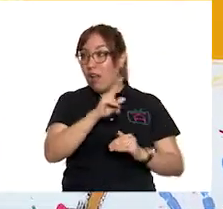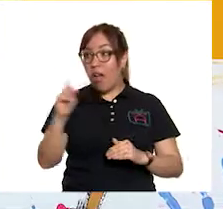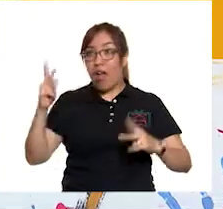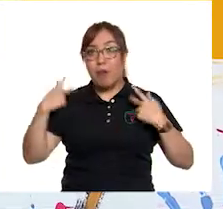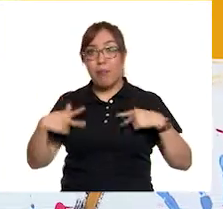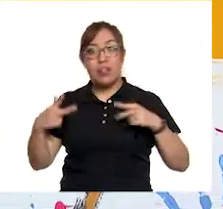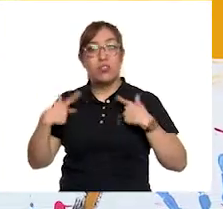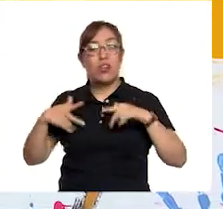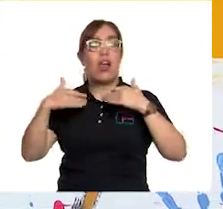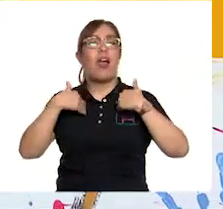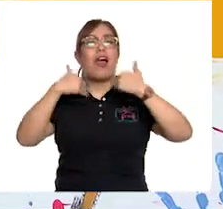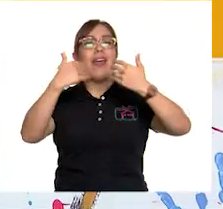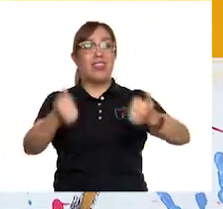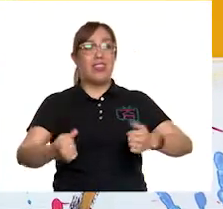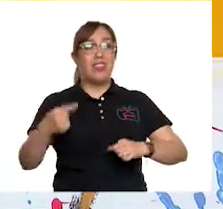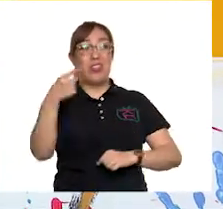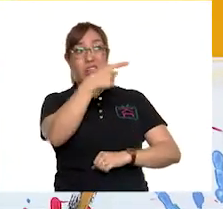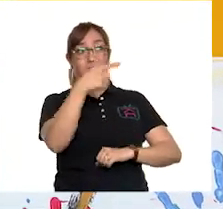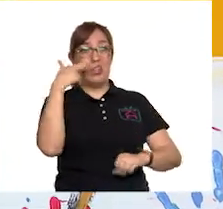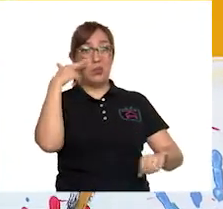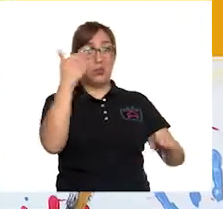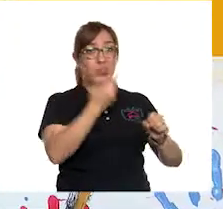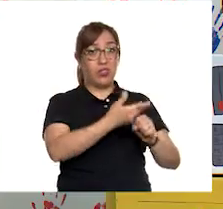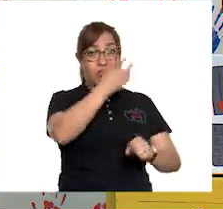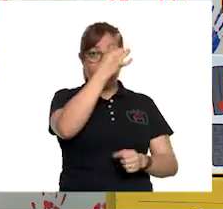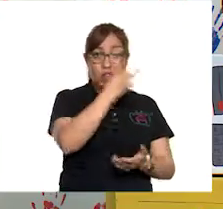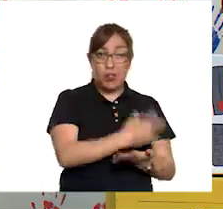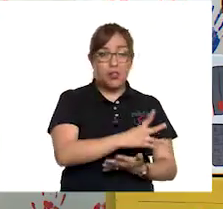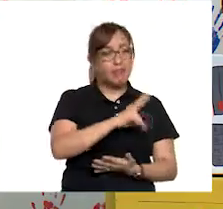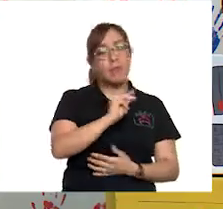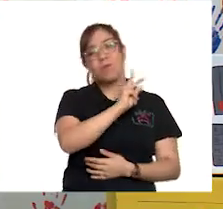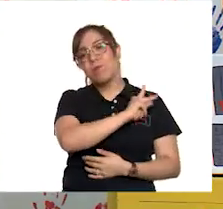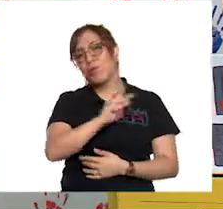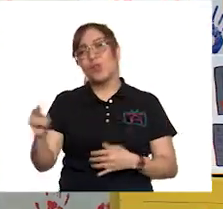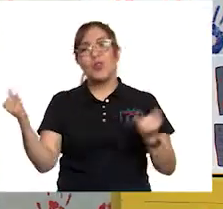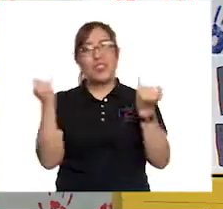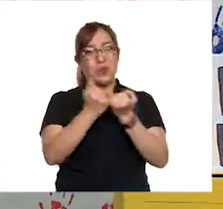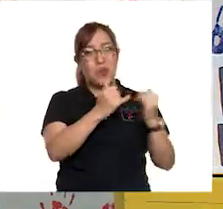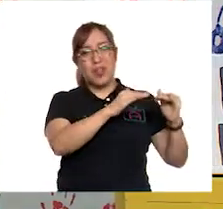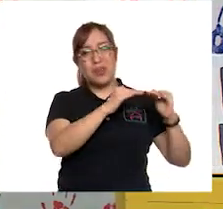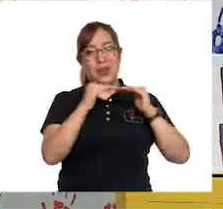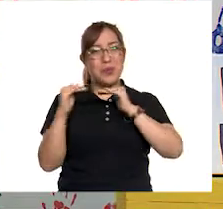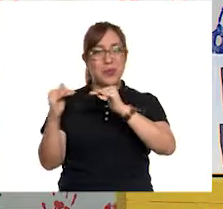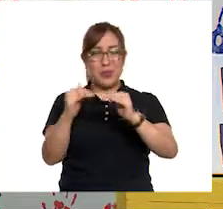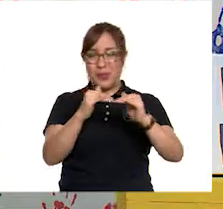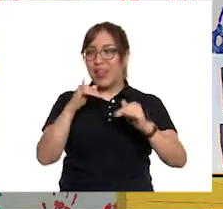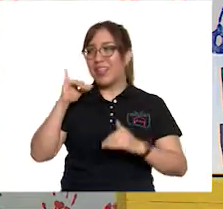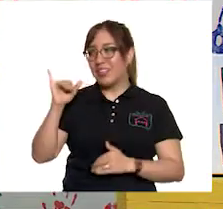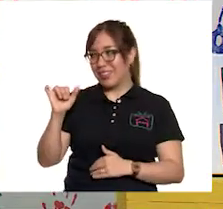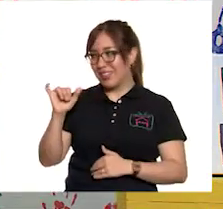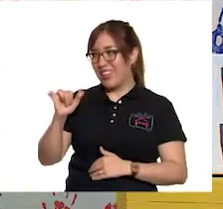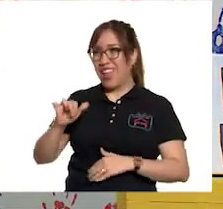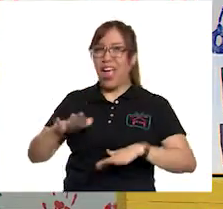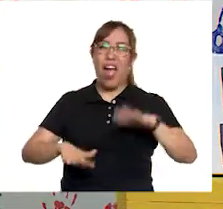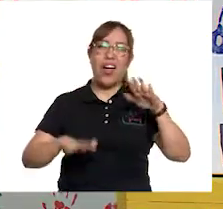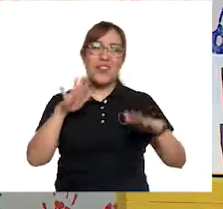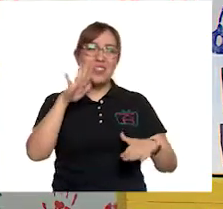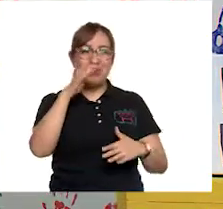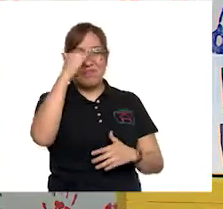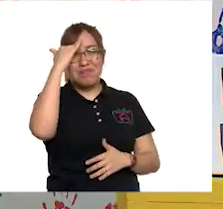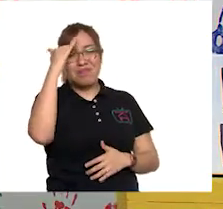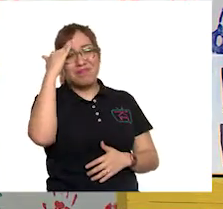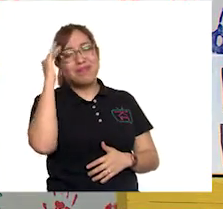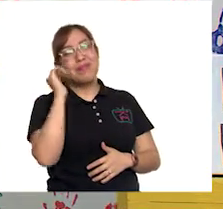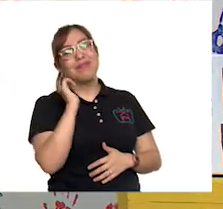no depender solo de una persona. Así es Panchito, tienes muchísima razón. A veces parece mucho más cómodo que otra